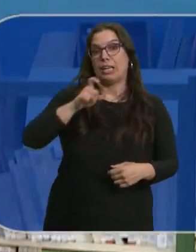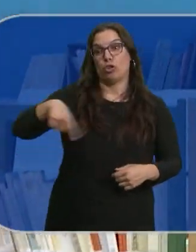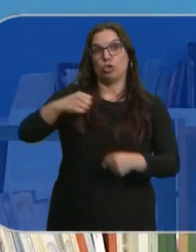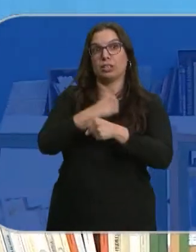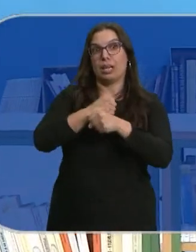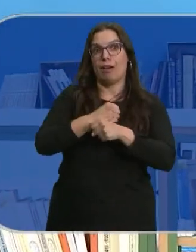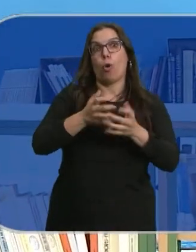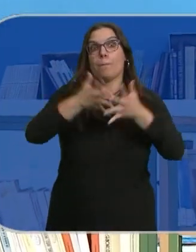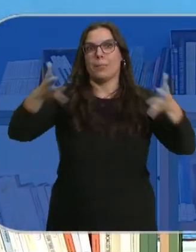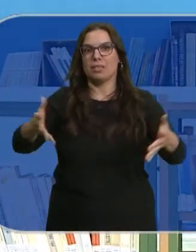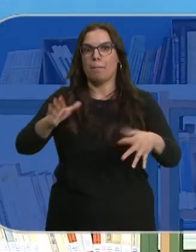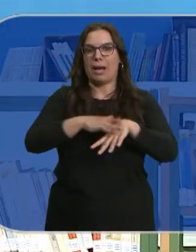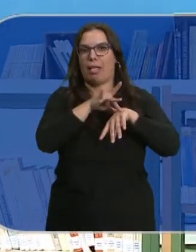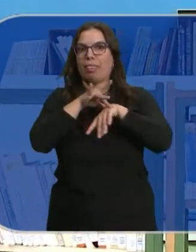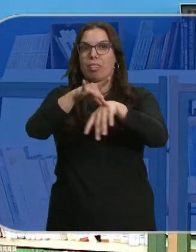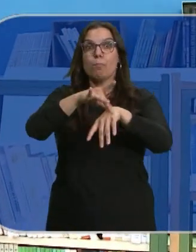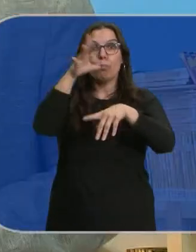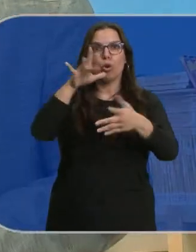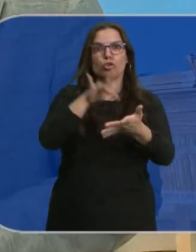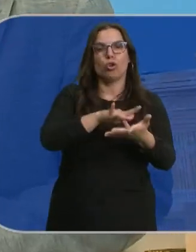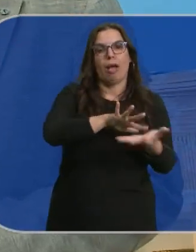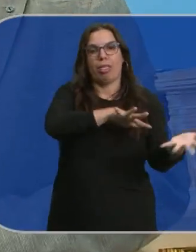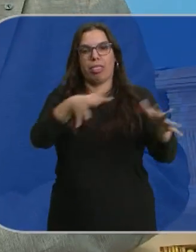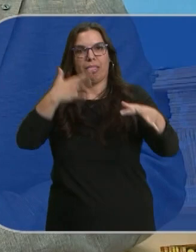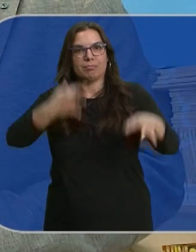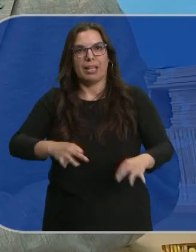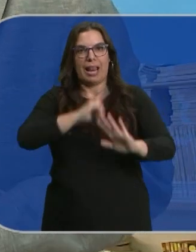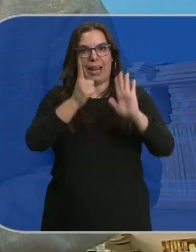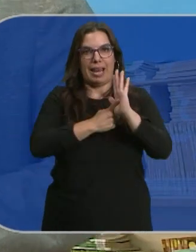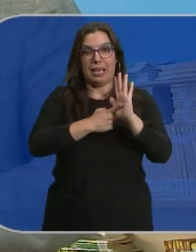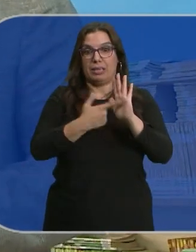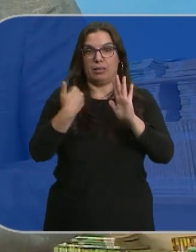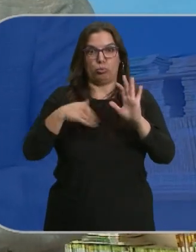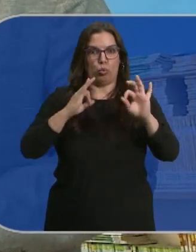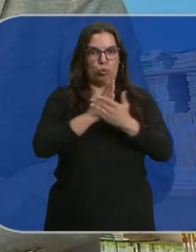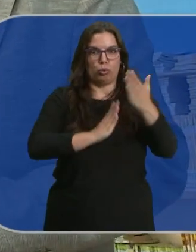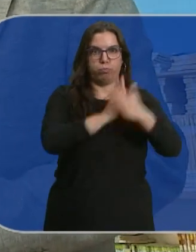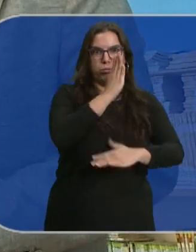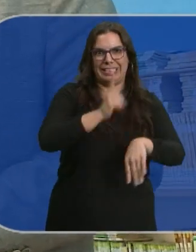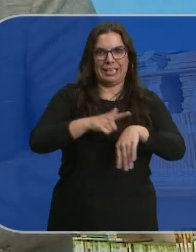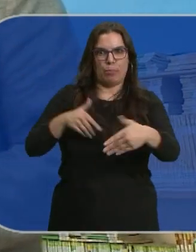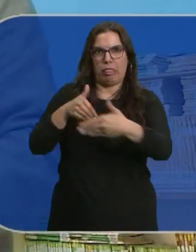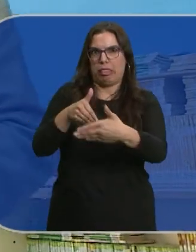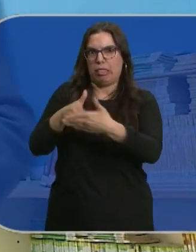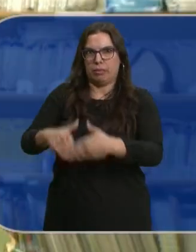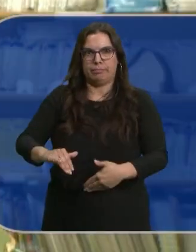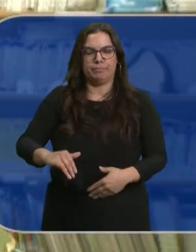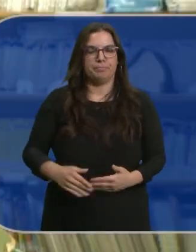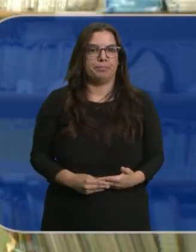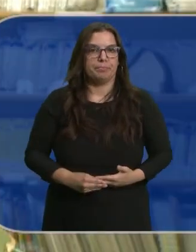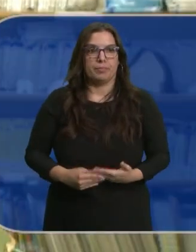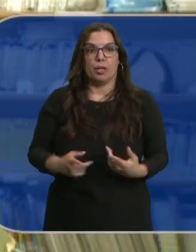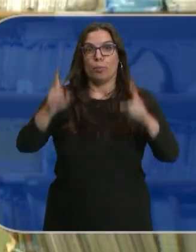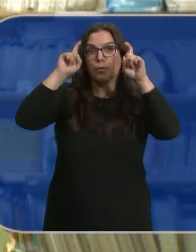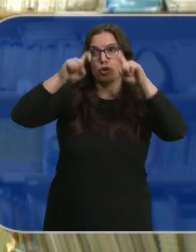su labor para guiar a los profesores en la implantación de la LOMLOE con las clases ya iniciadas y con los tiempos muy atropellados. Yo a